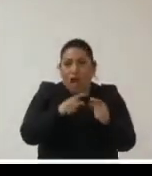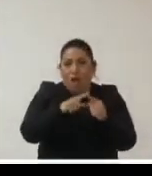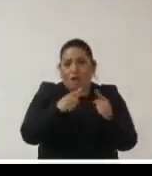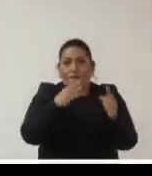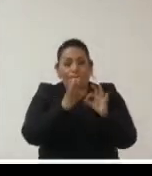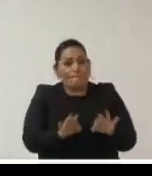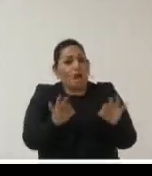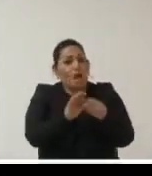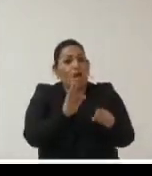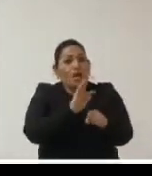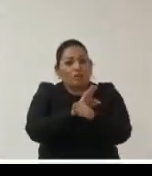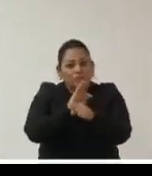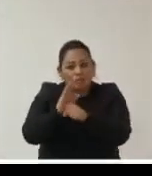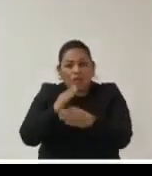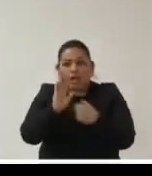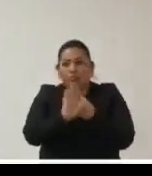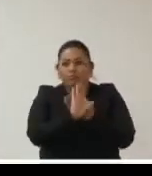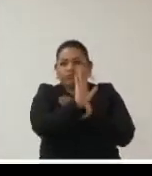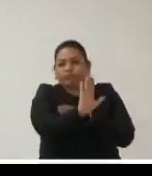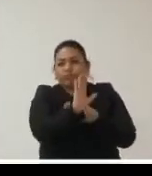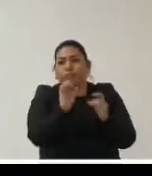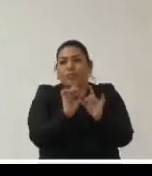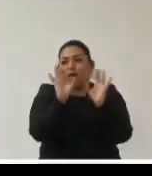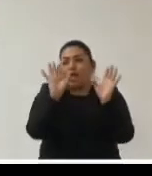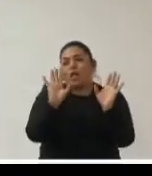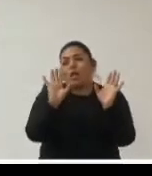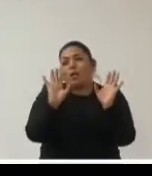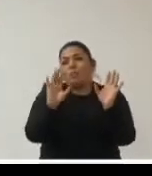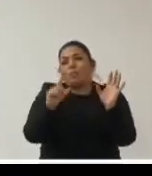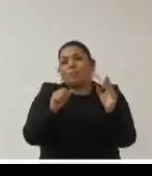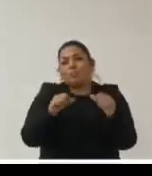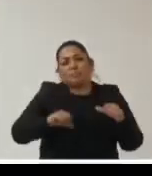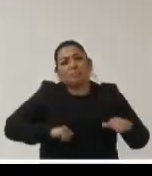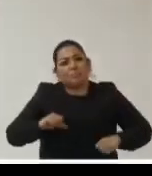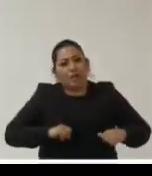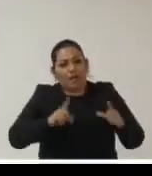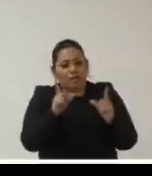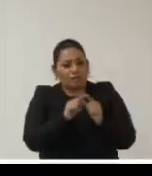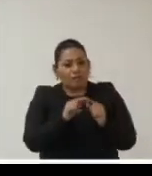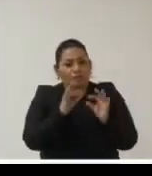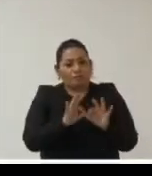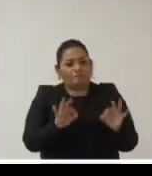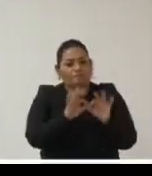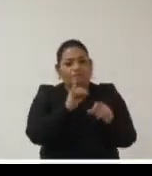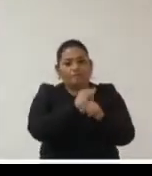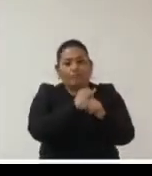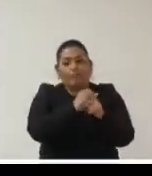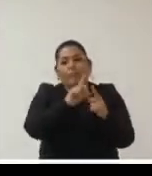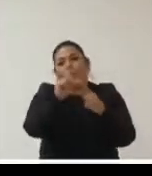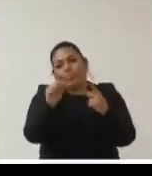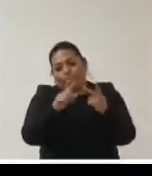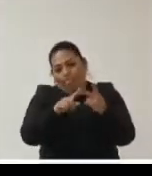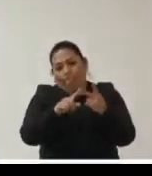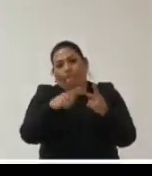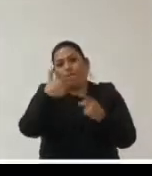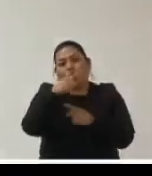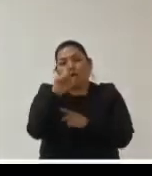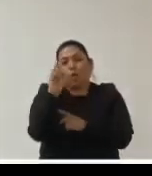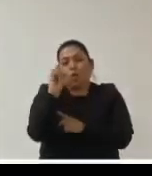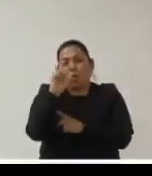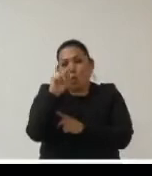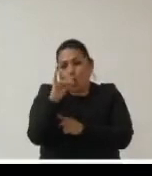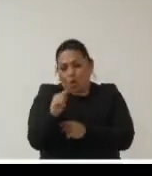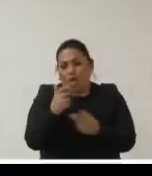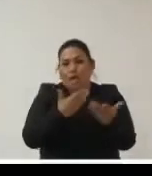través de la prevención la transparencia proactiva y priorizar los micrositios posteriormente Gloria de la Fuente nos